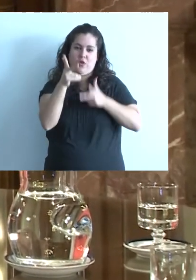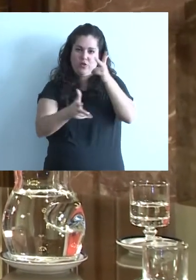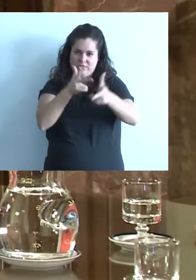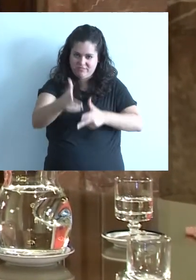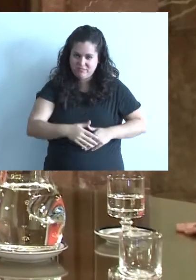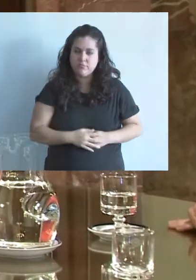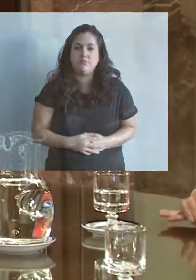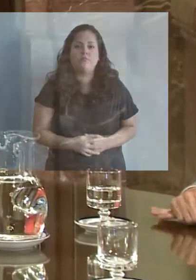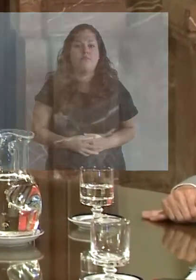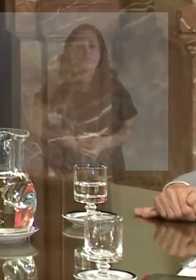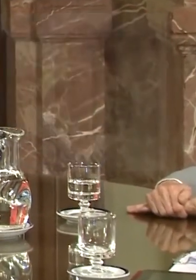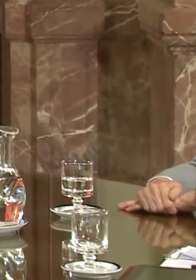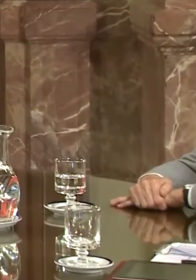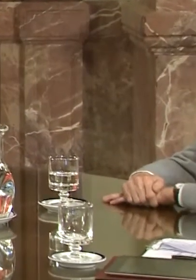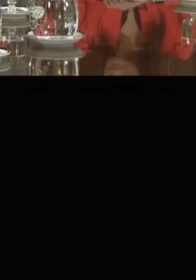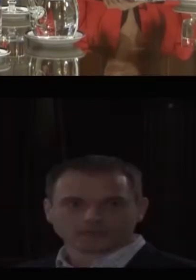contar enseguidita.